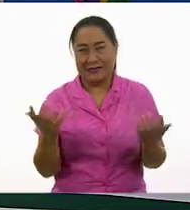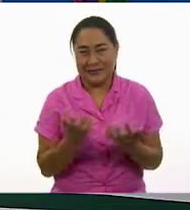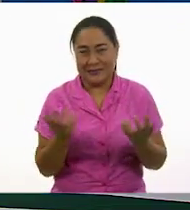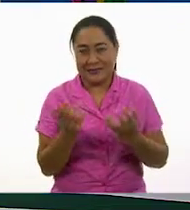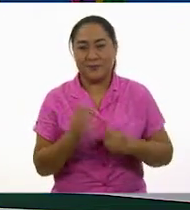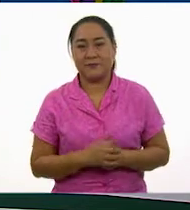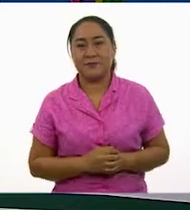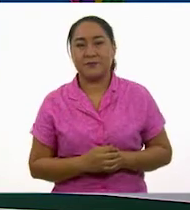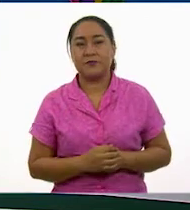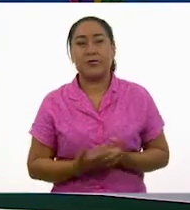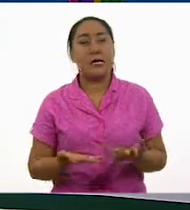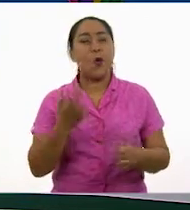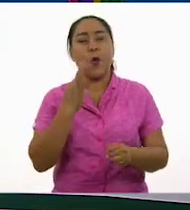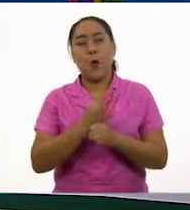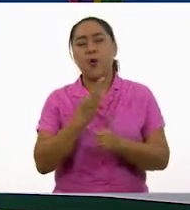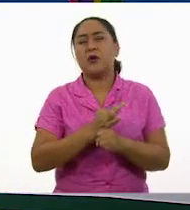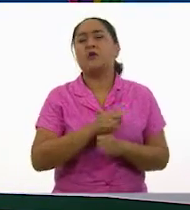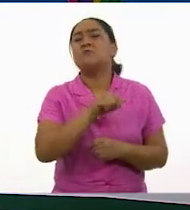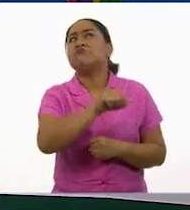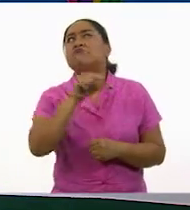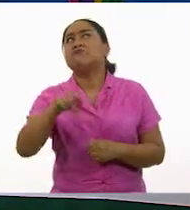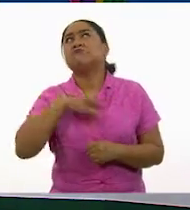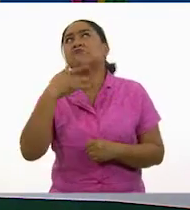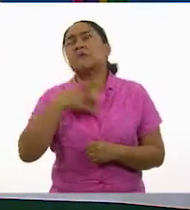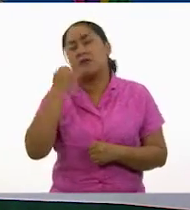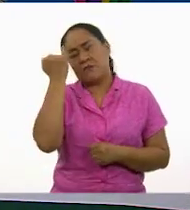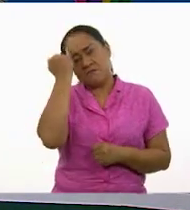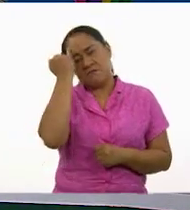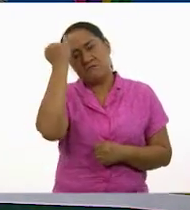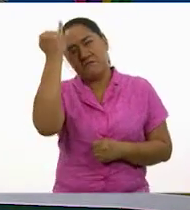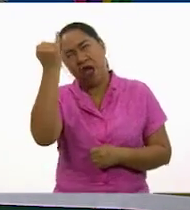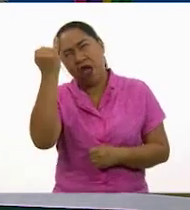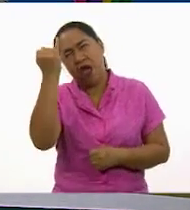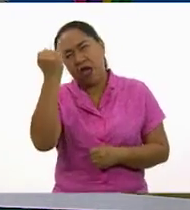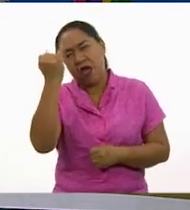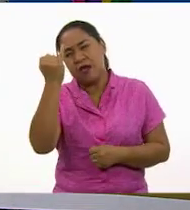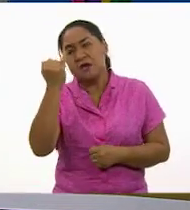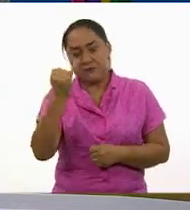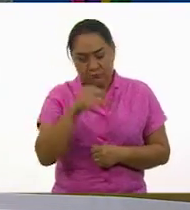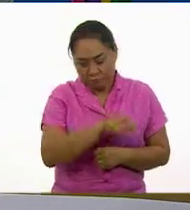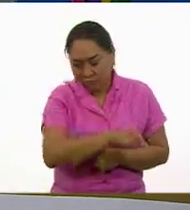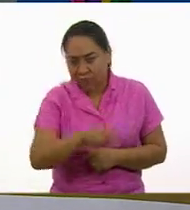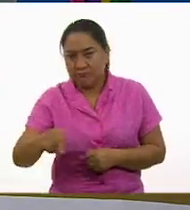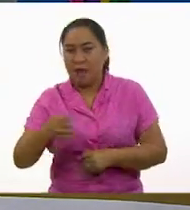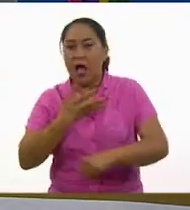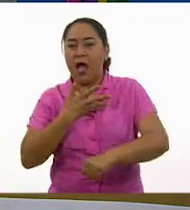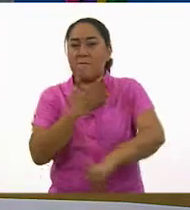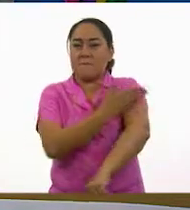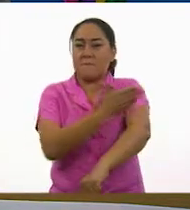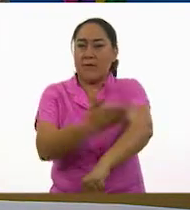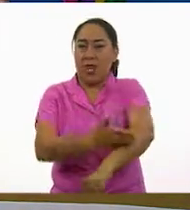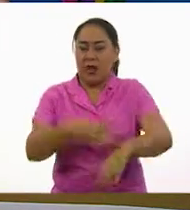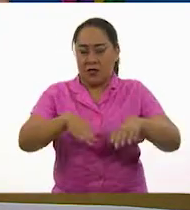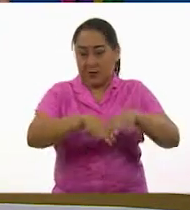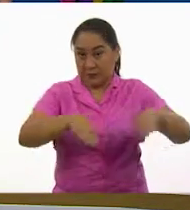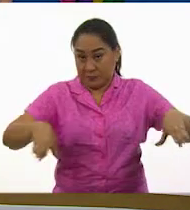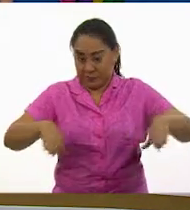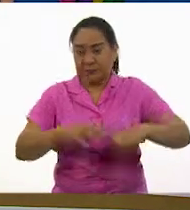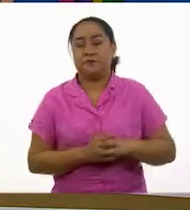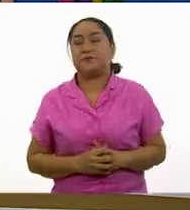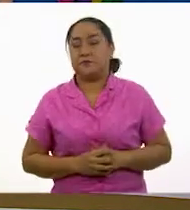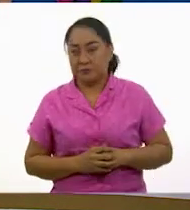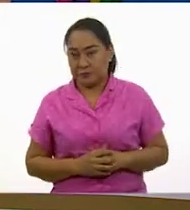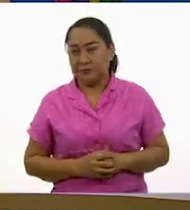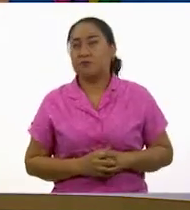Vamos a imaginar que tenemos un bloque de madera en frente de nosotros y ahora que ya tenemos claro